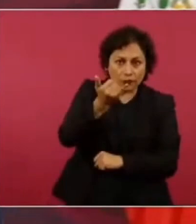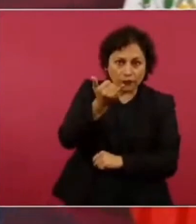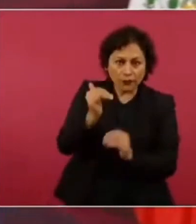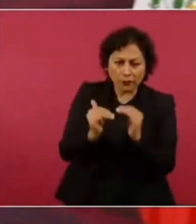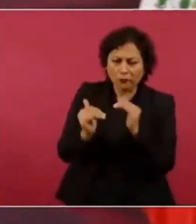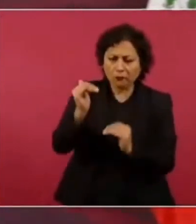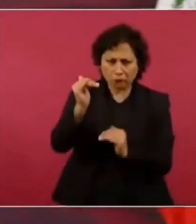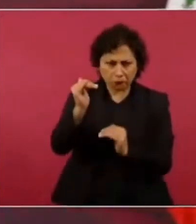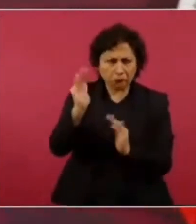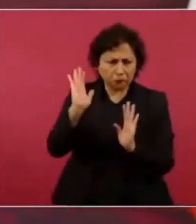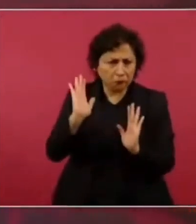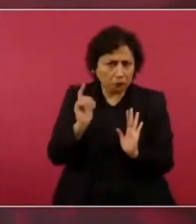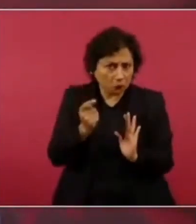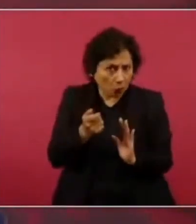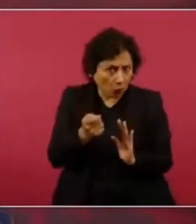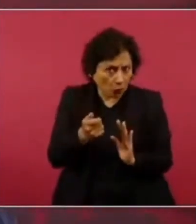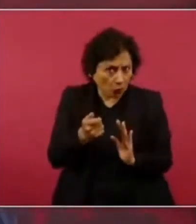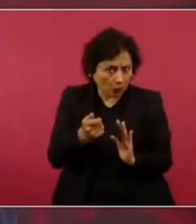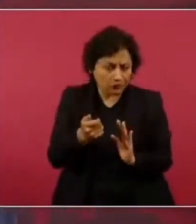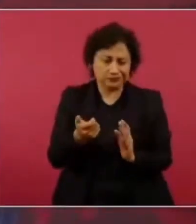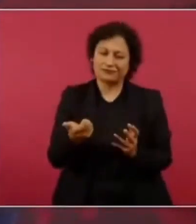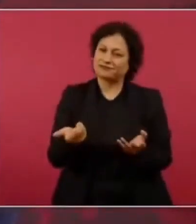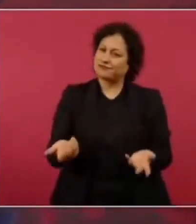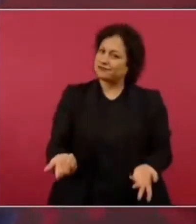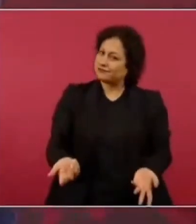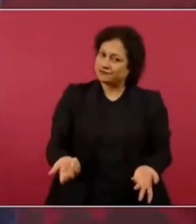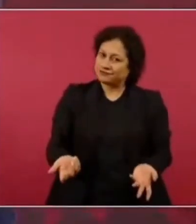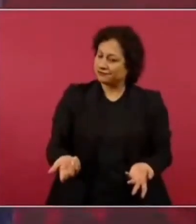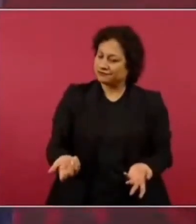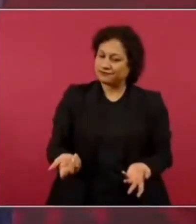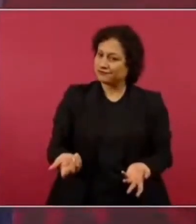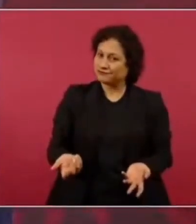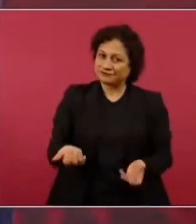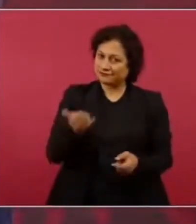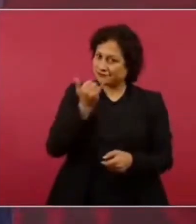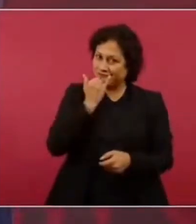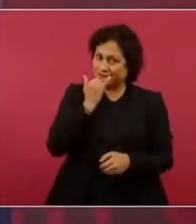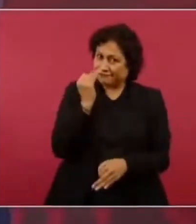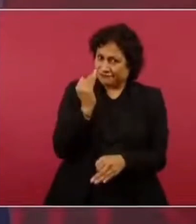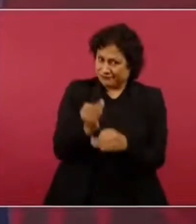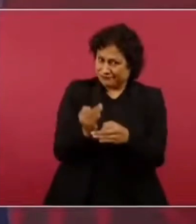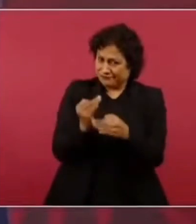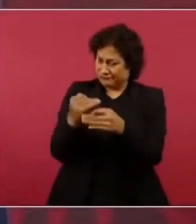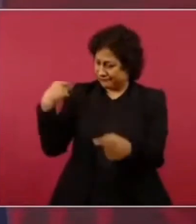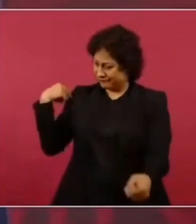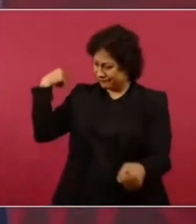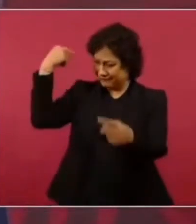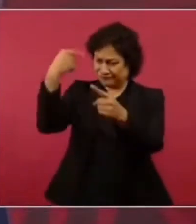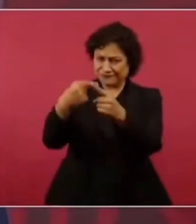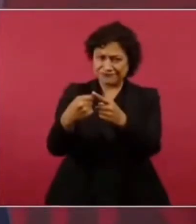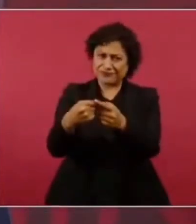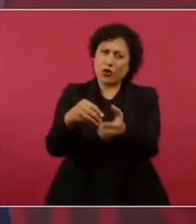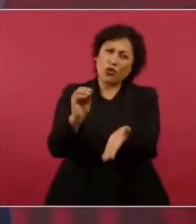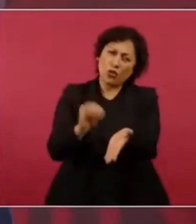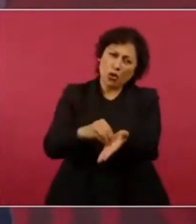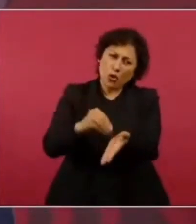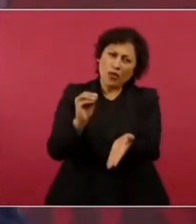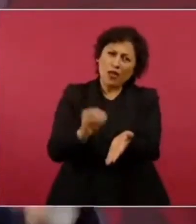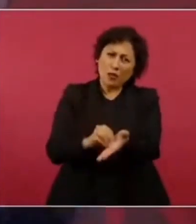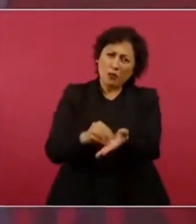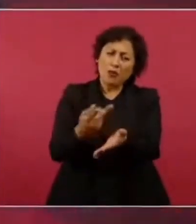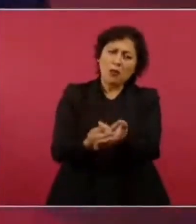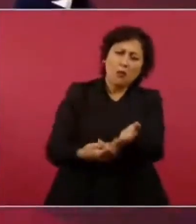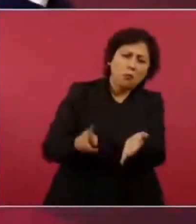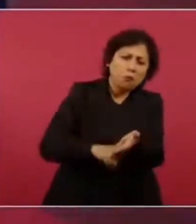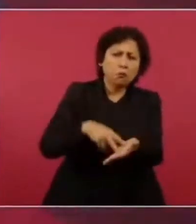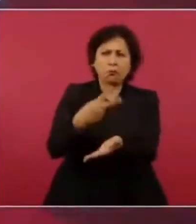Este, nada más que nos costó hasta ahora diez veces más y